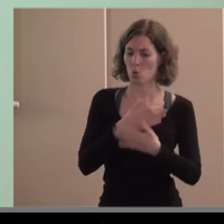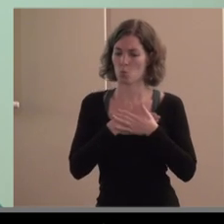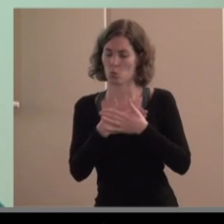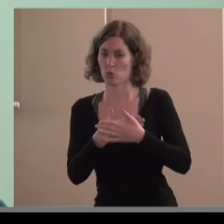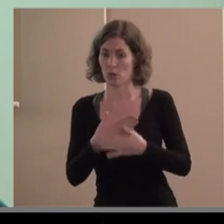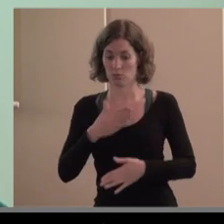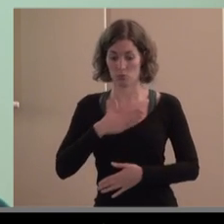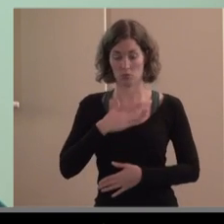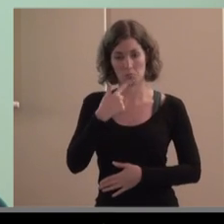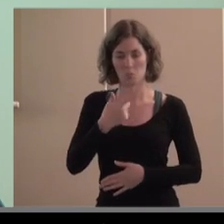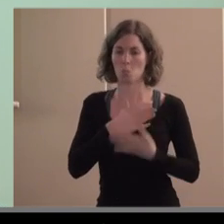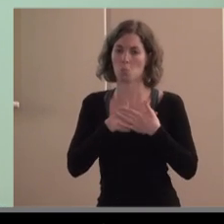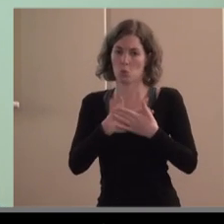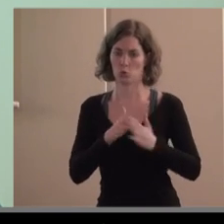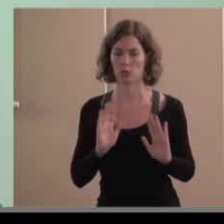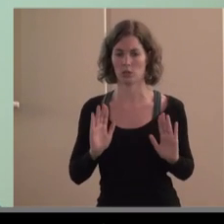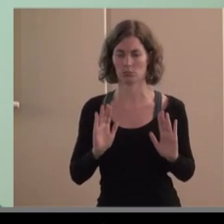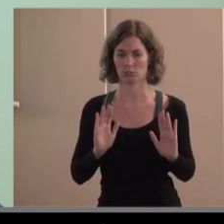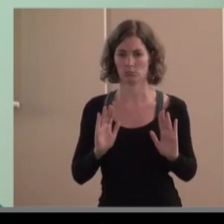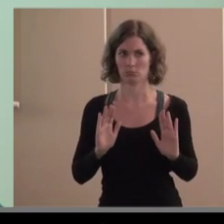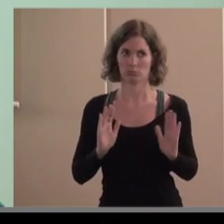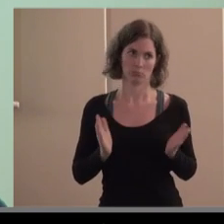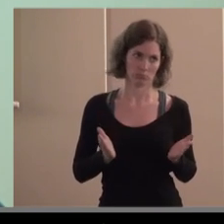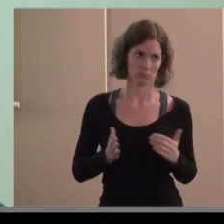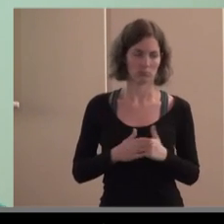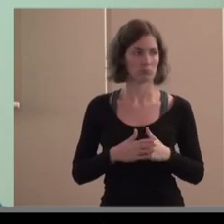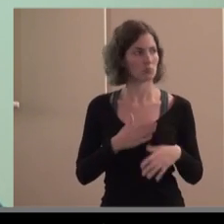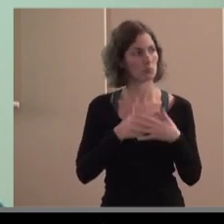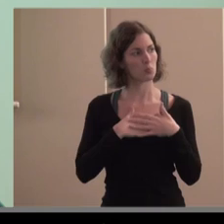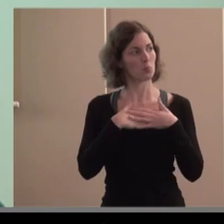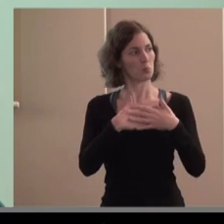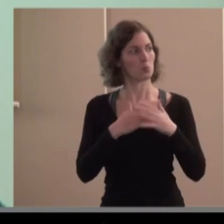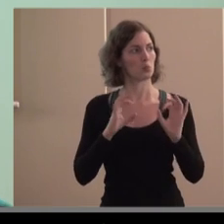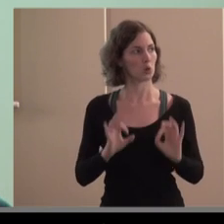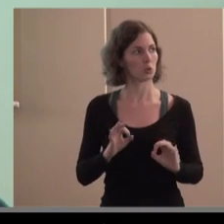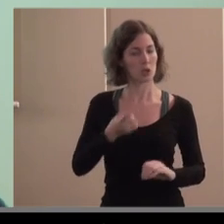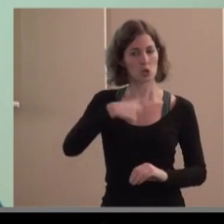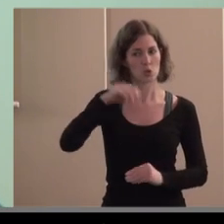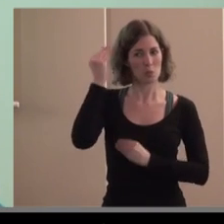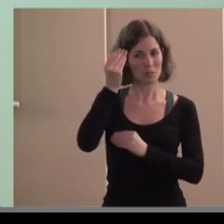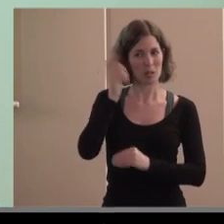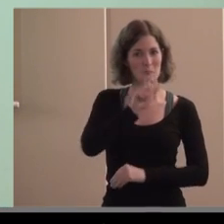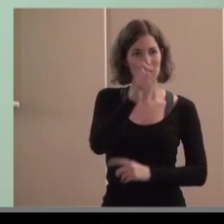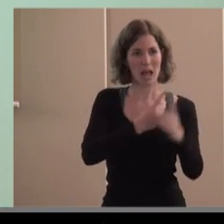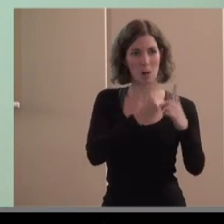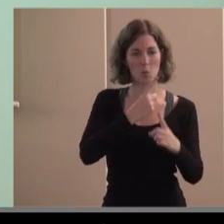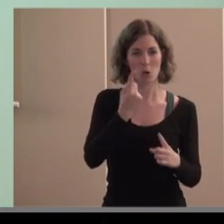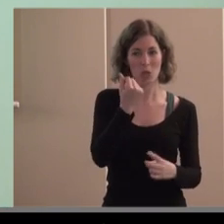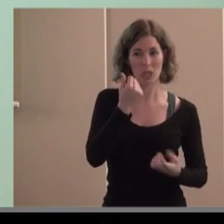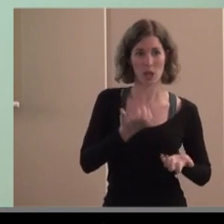no hacerlo no lo entenderíamos pero es voluntario nosotros no entendemos que alguien pueda ganar dinero a costa de sus trabajadores